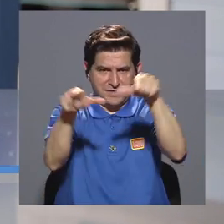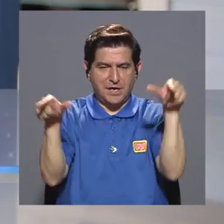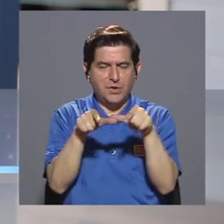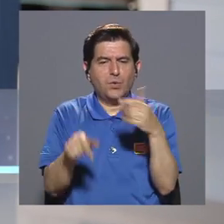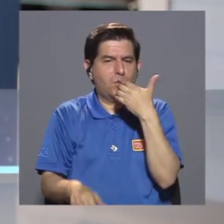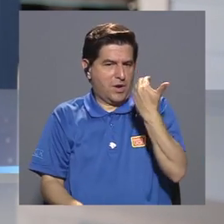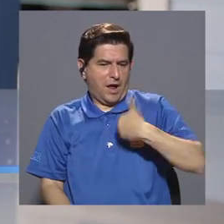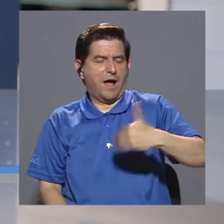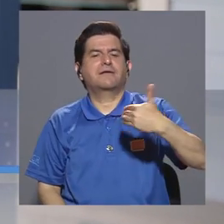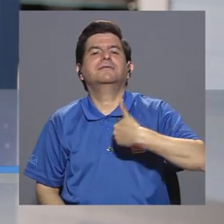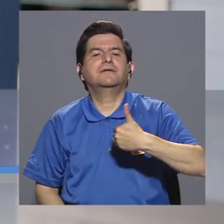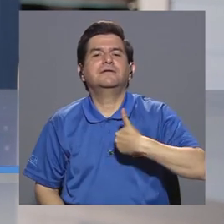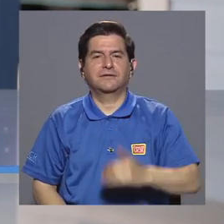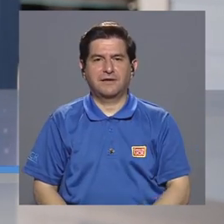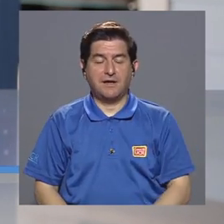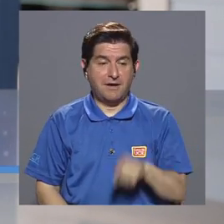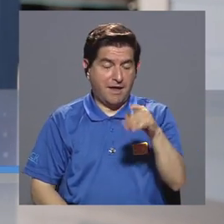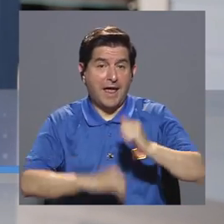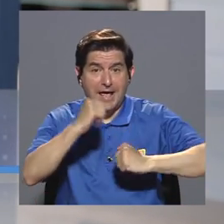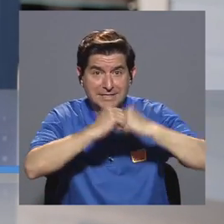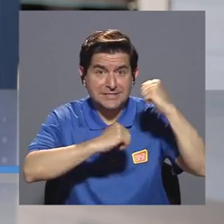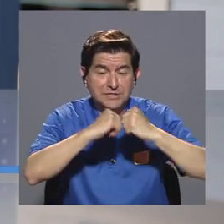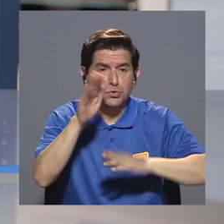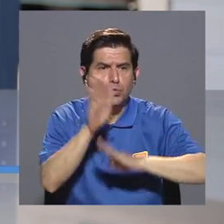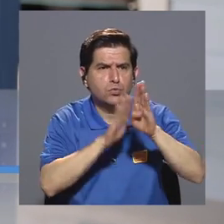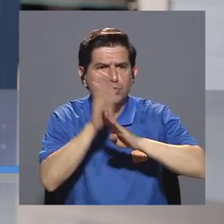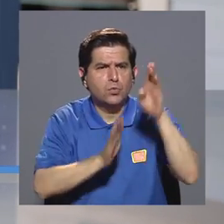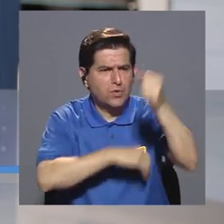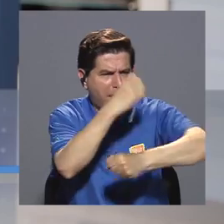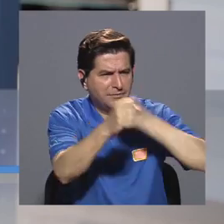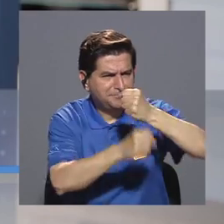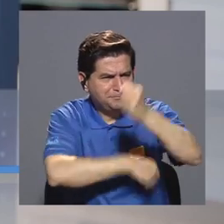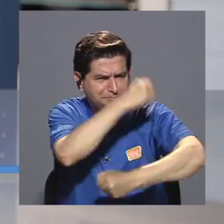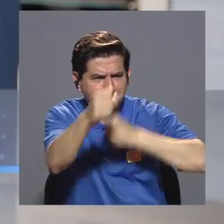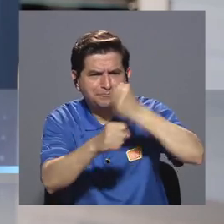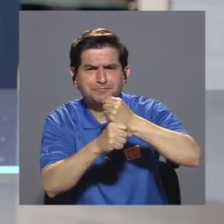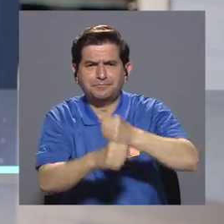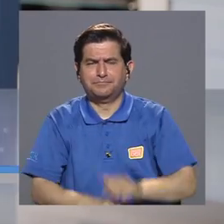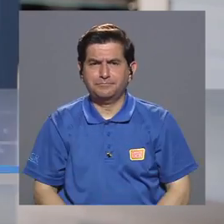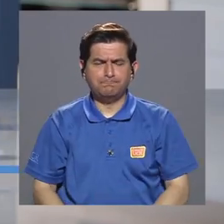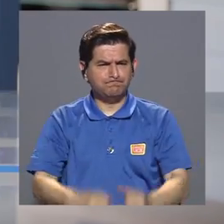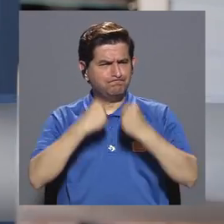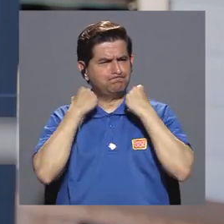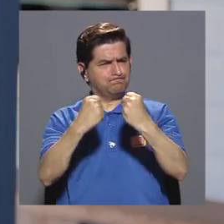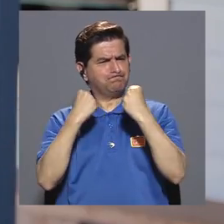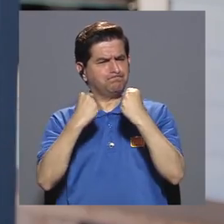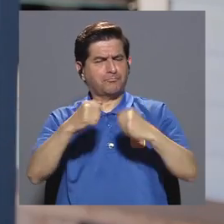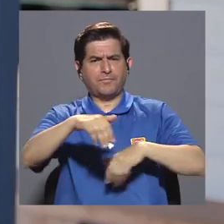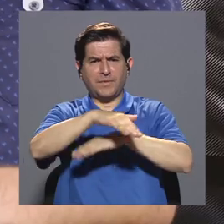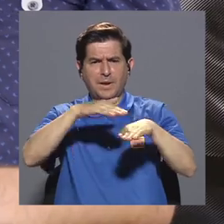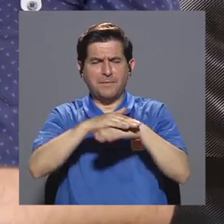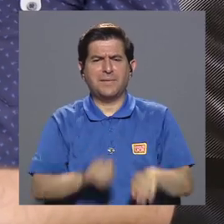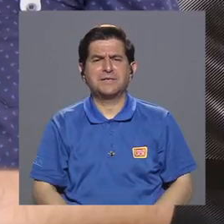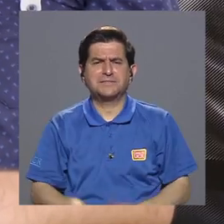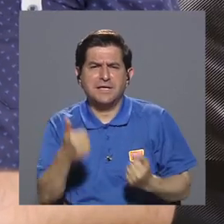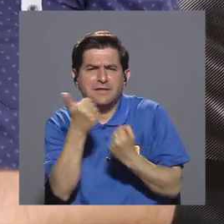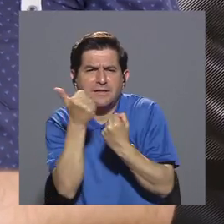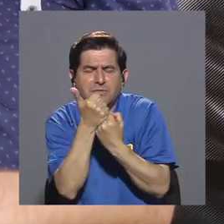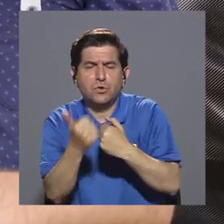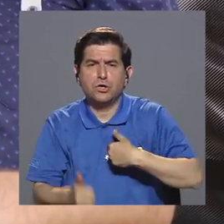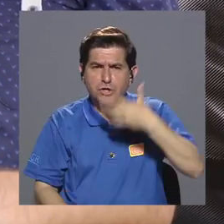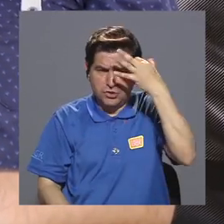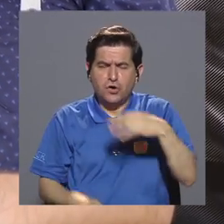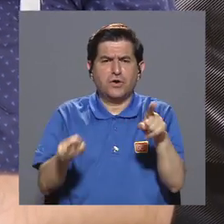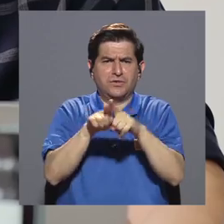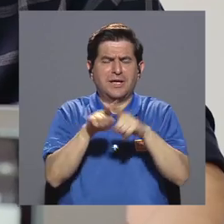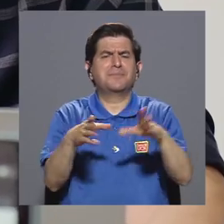que esté en este lugar de privilegio es que tiene una estructura que ha desarrollado a través de estos años que es muy fuerte y que es una base de coaching. Y la otra